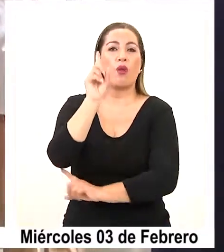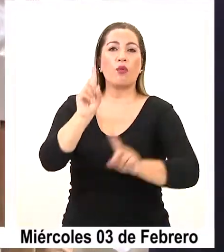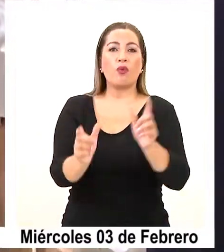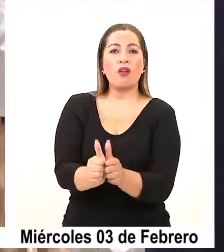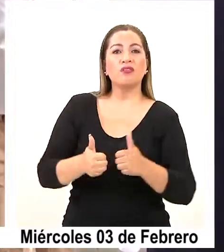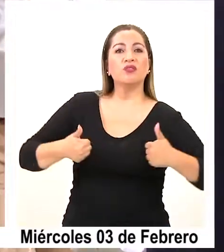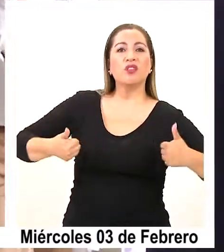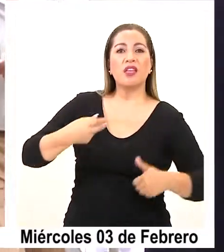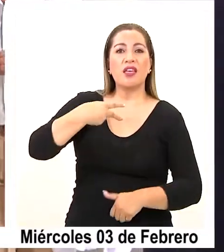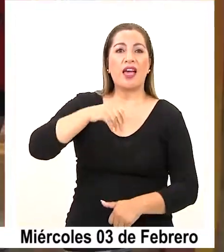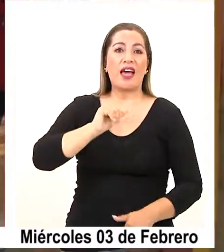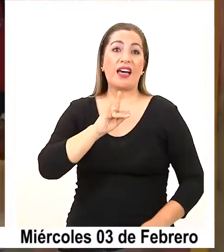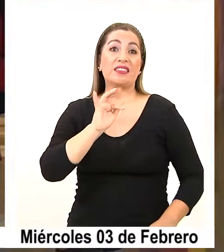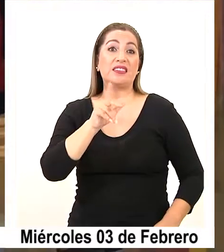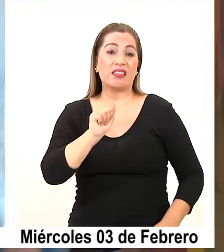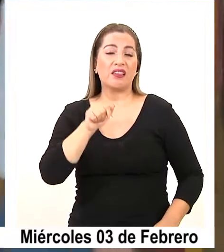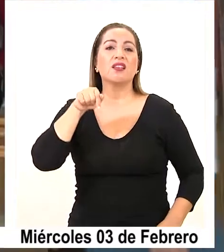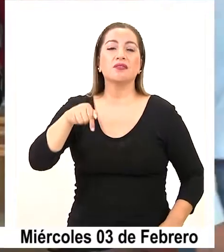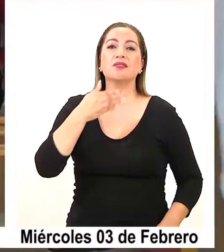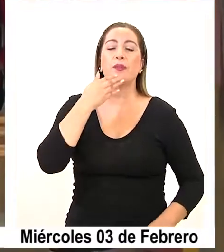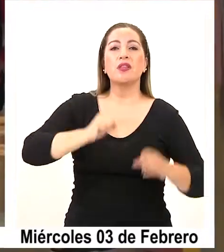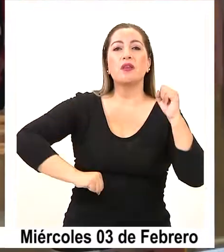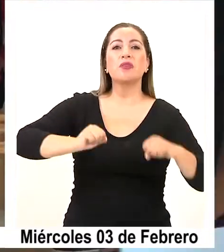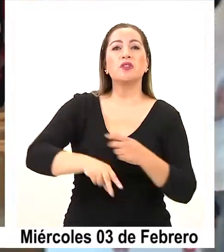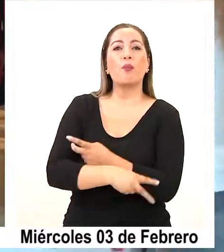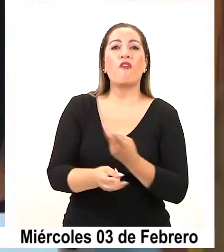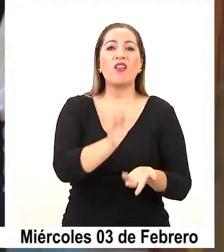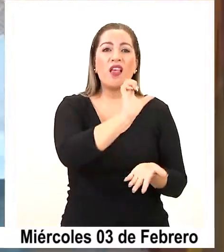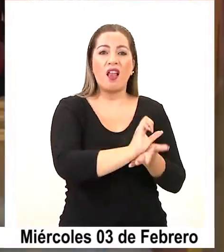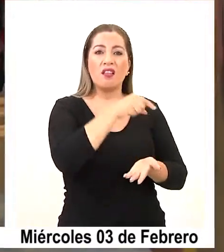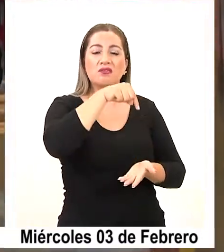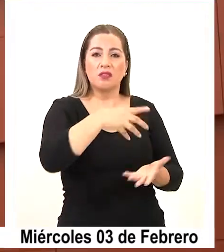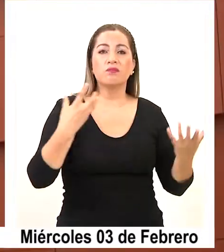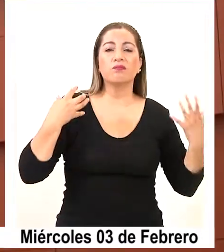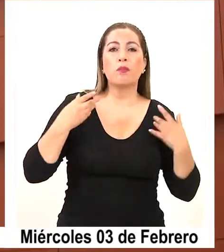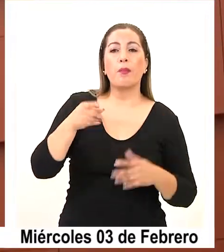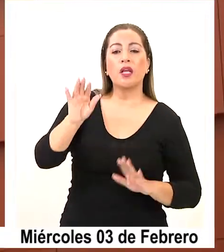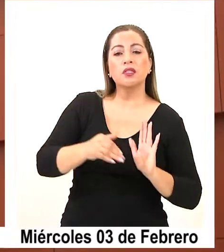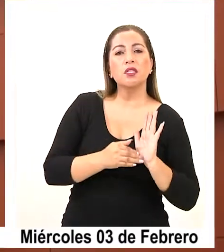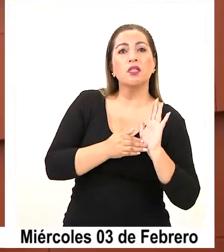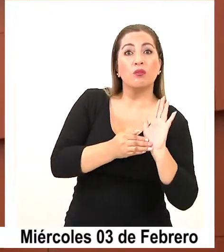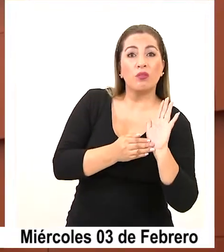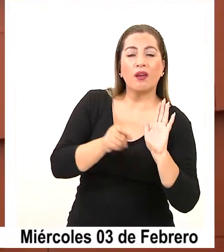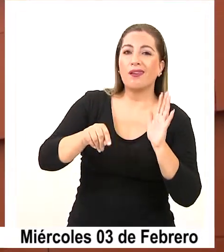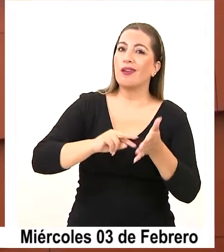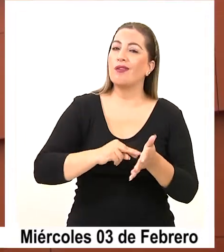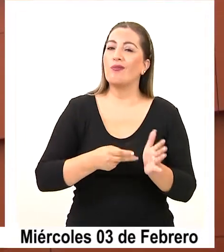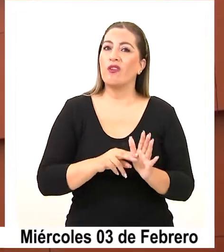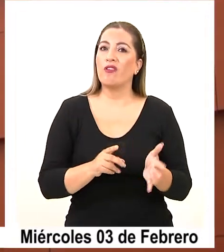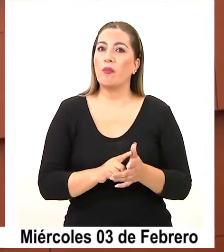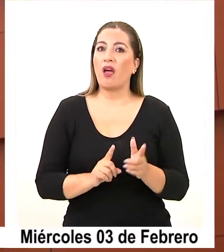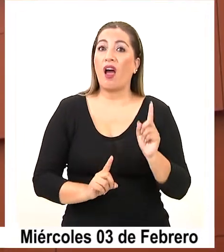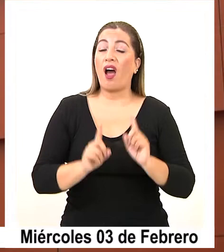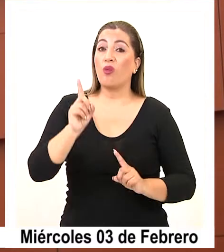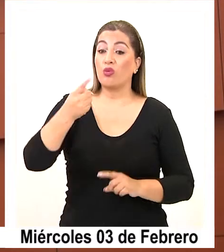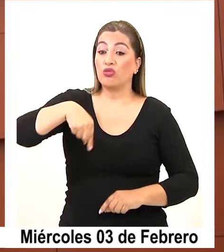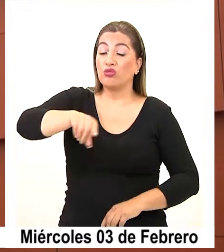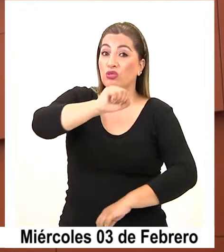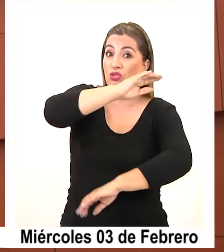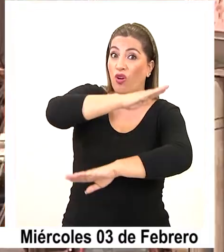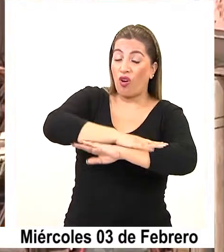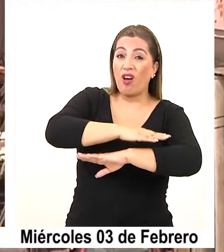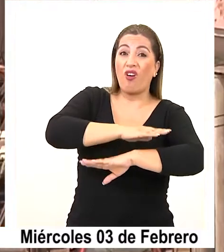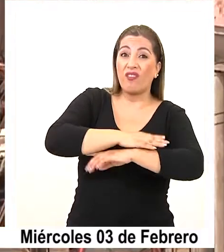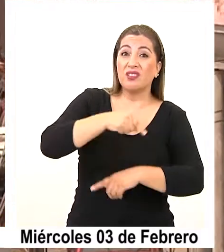autoridades de Hacienda y del sistema de empresas públicas del Estado, para hacer ver la inconveniencia de asumir las sugerencias de